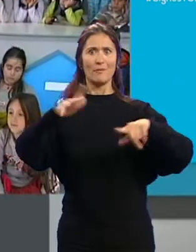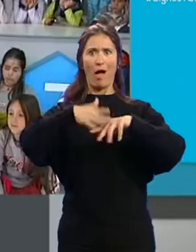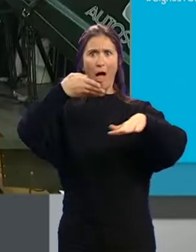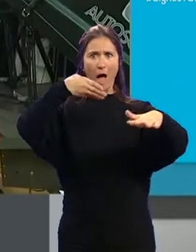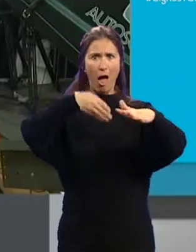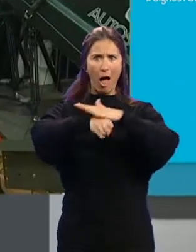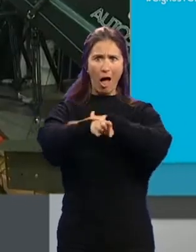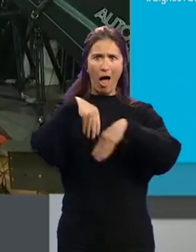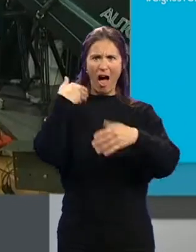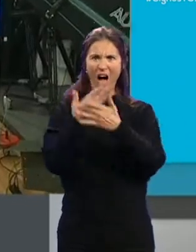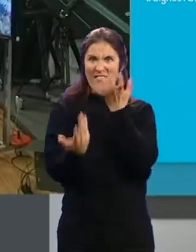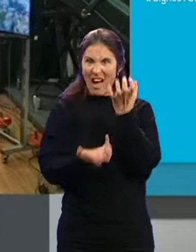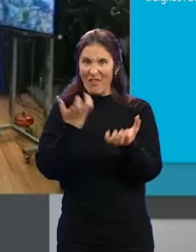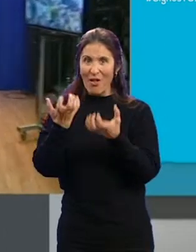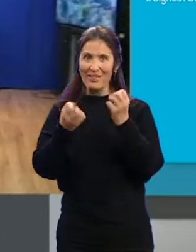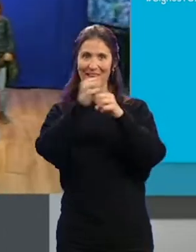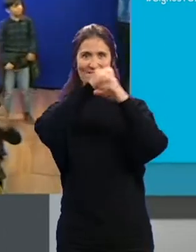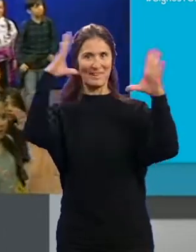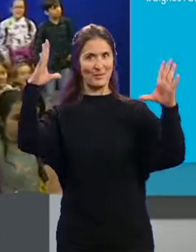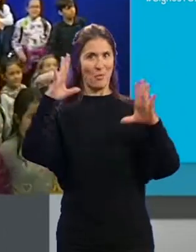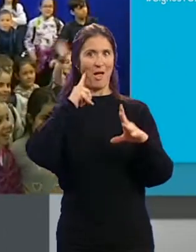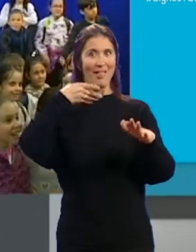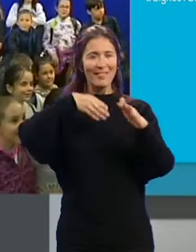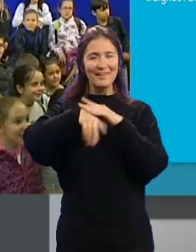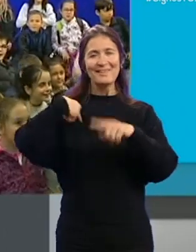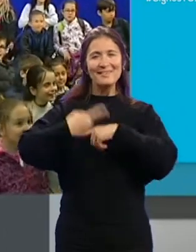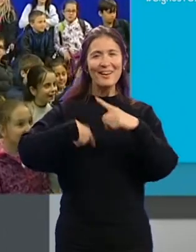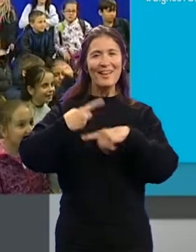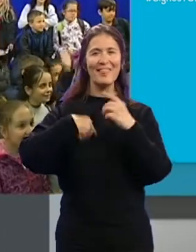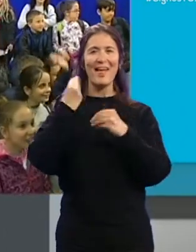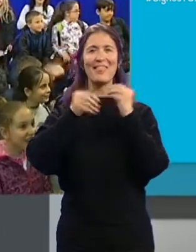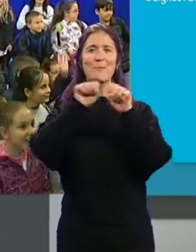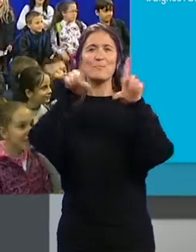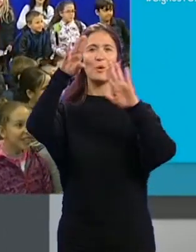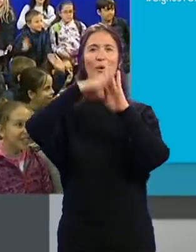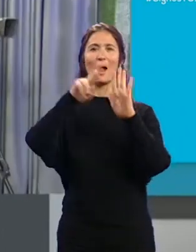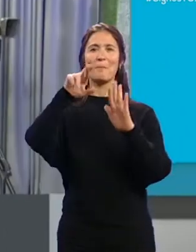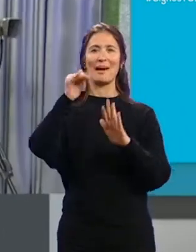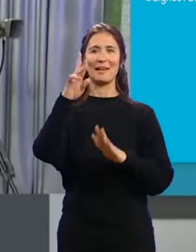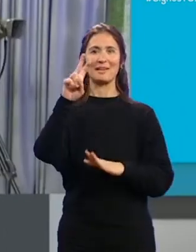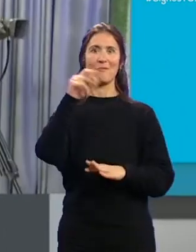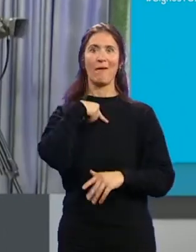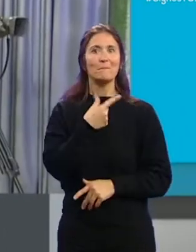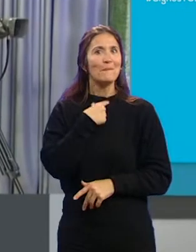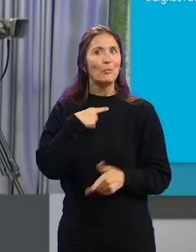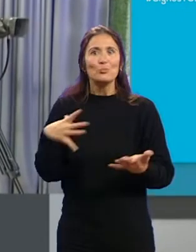hasta la cocina del piso virtual... ...donde hacemos cada día el retrovisor. La verdad es que me ha gustado todo.